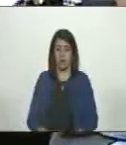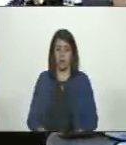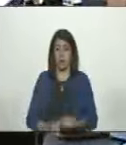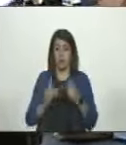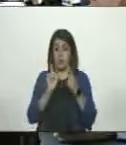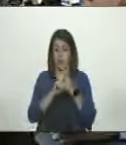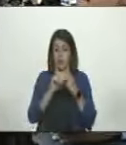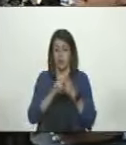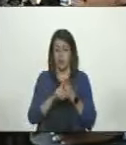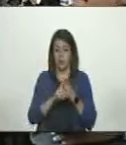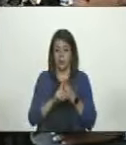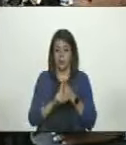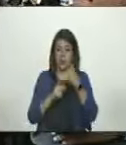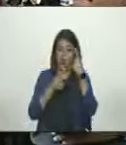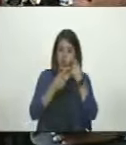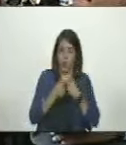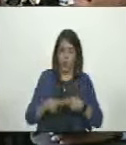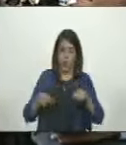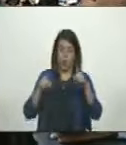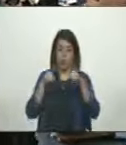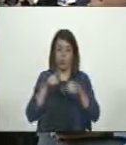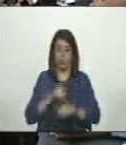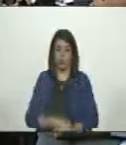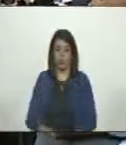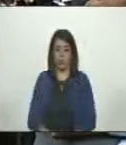por una parte. Por otra parte,